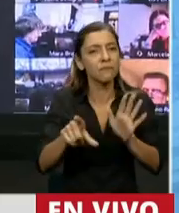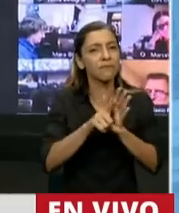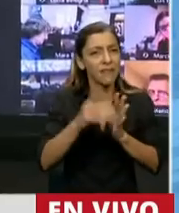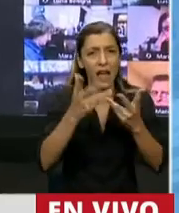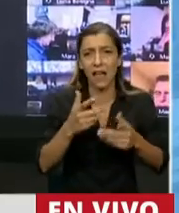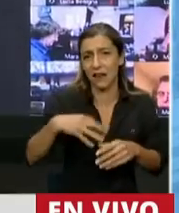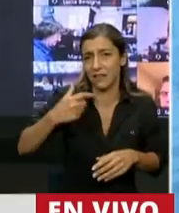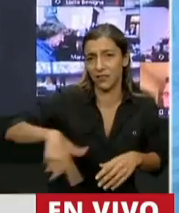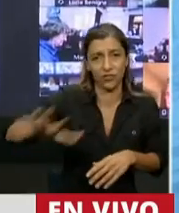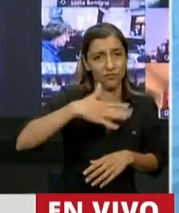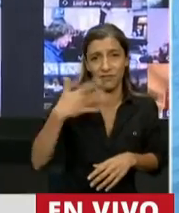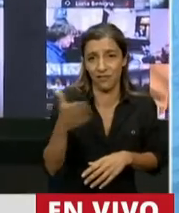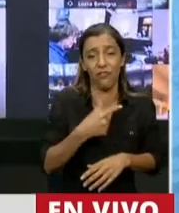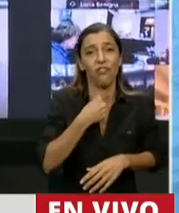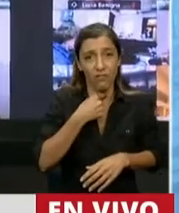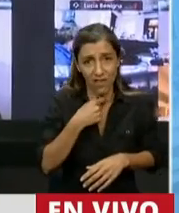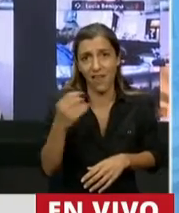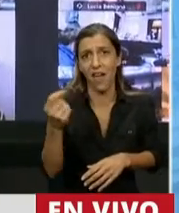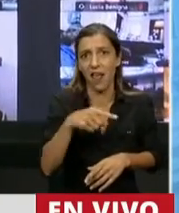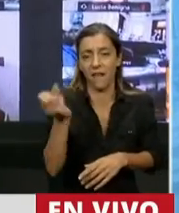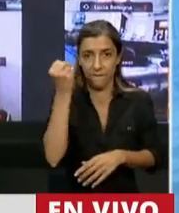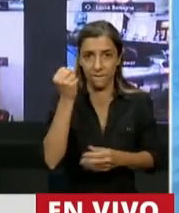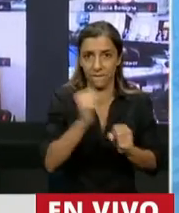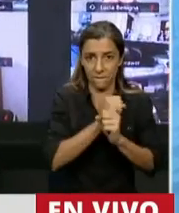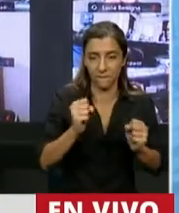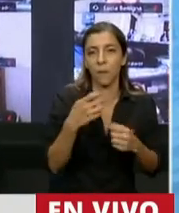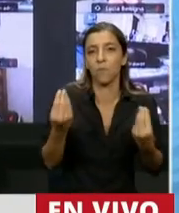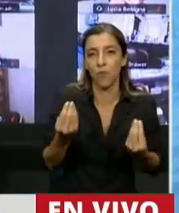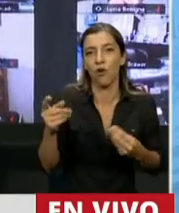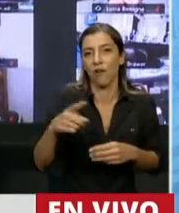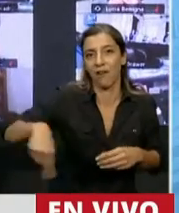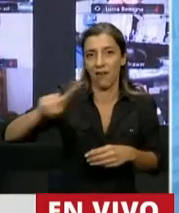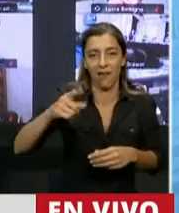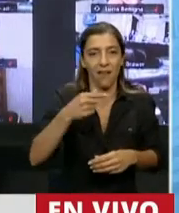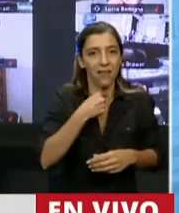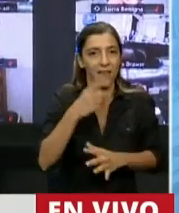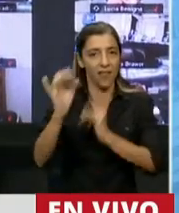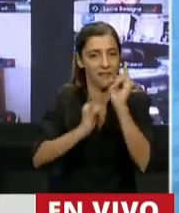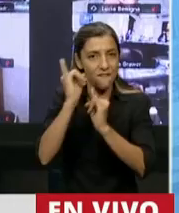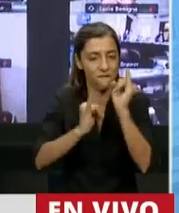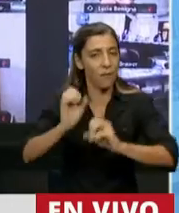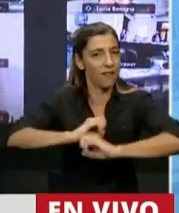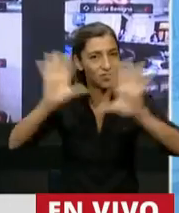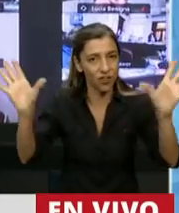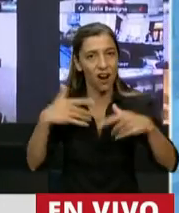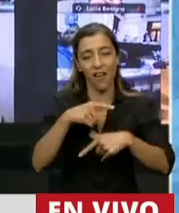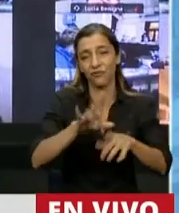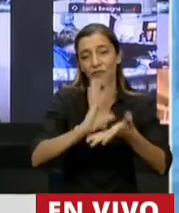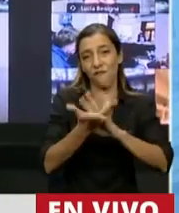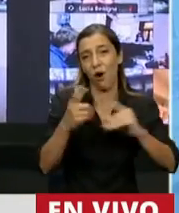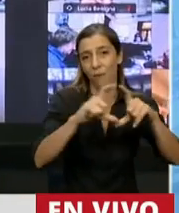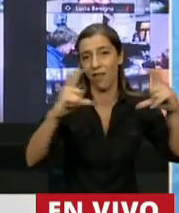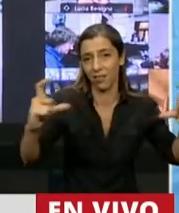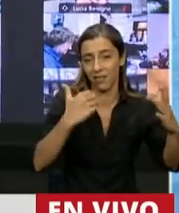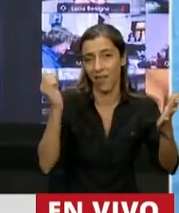sociedad civil y que demanda una respuesta urgente para que como ciudadanos y ciudadanas contemos con la información clara y transparente para